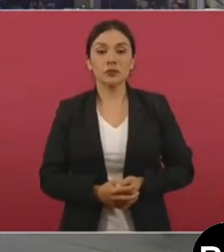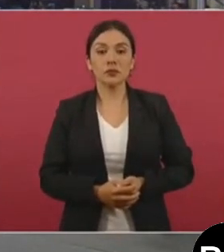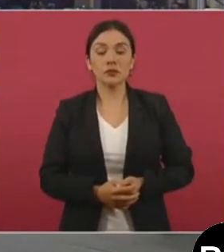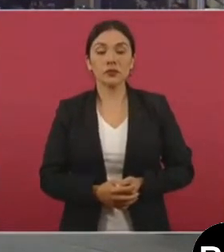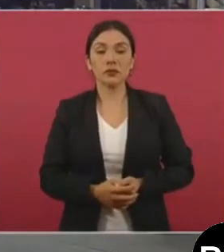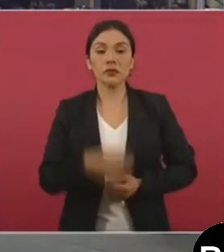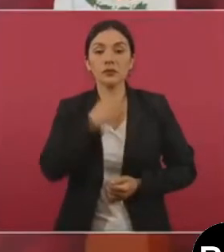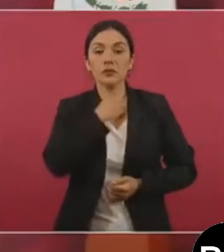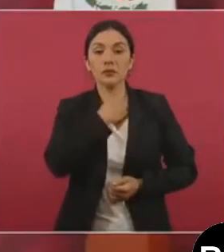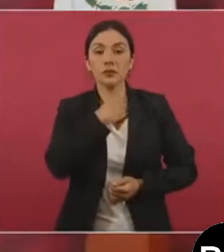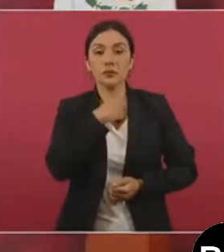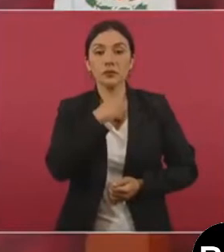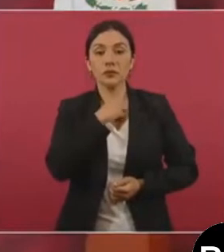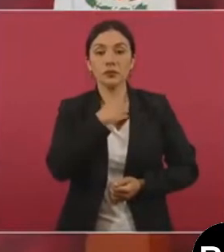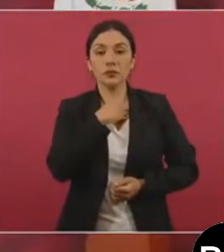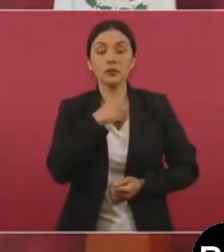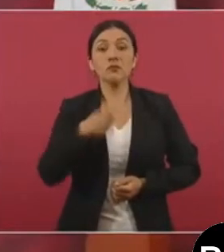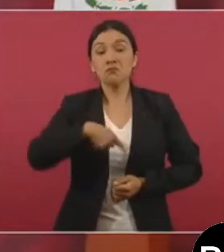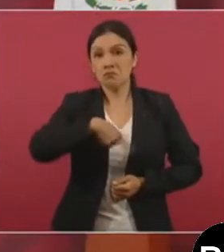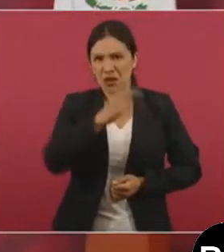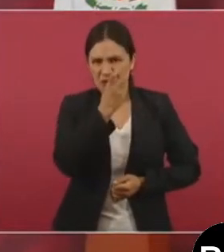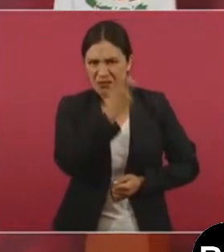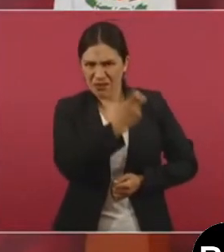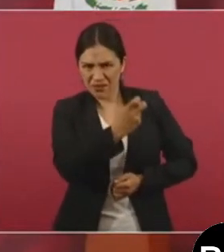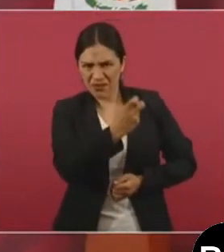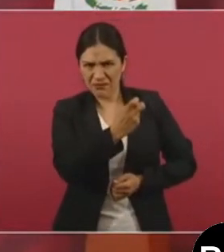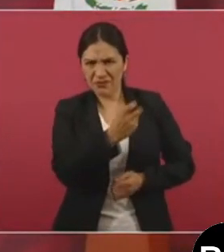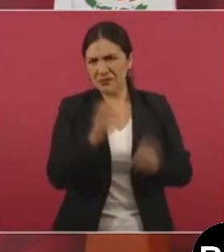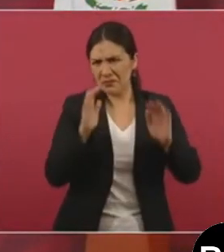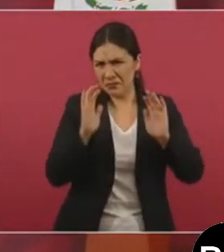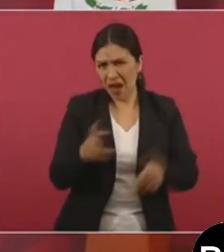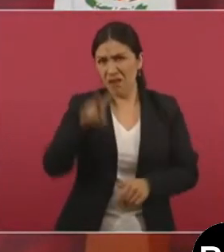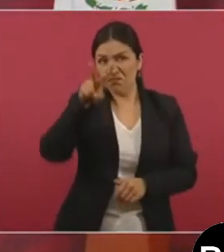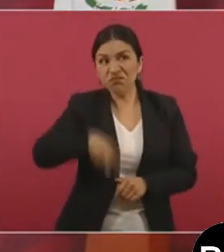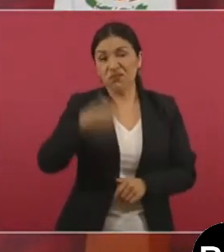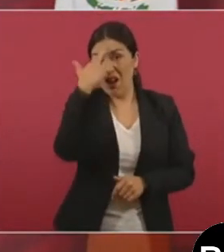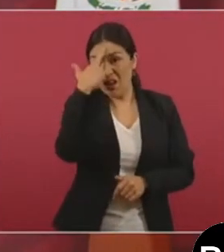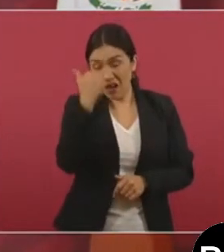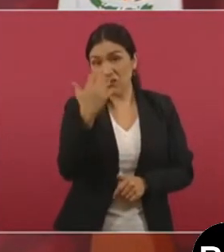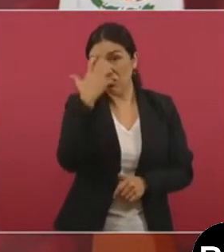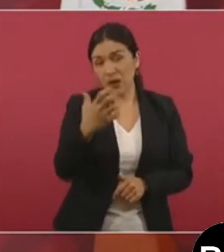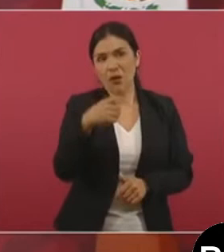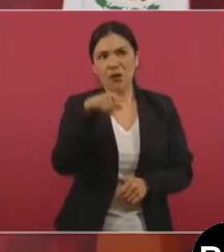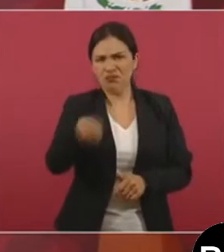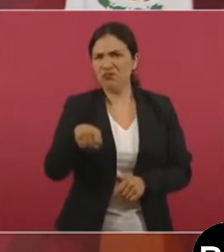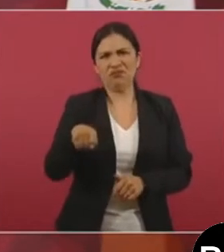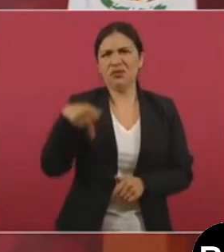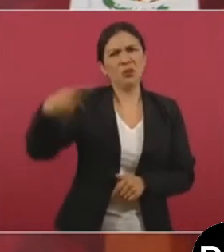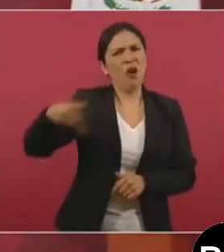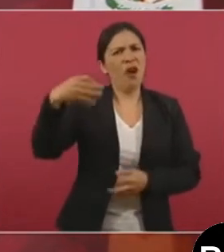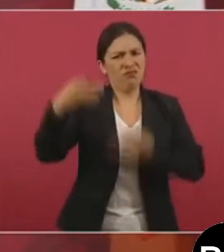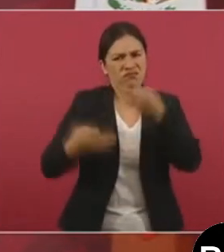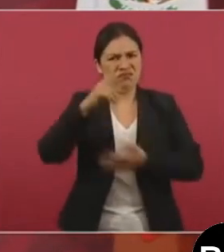razón en lo que plantea, el Poder Legislativo está hecho